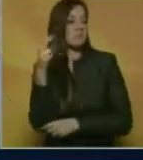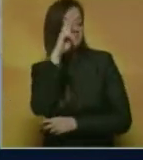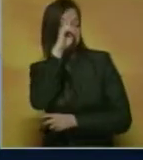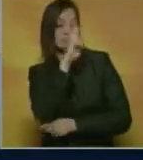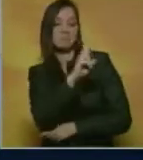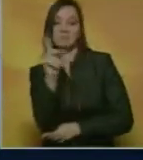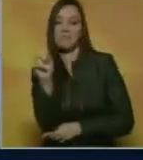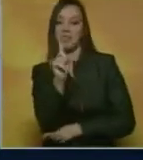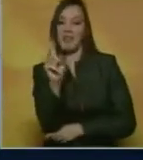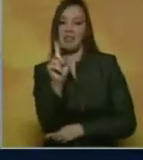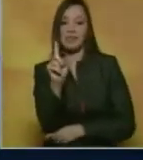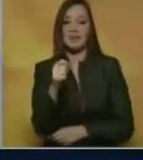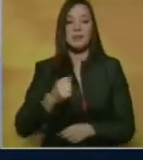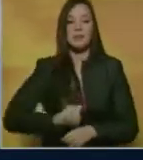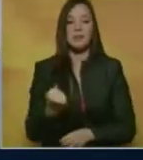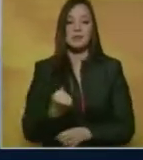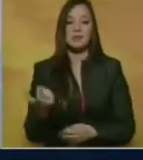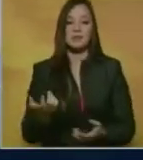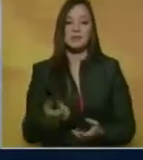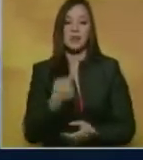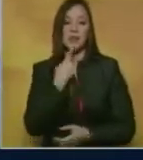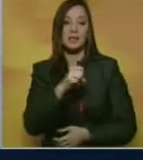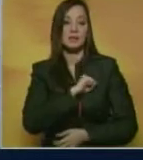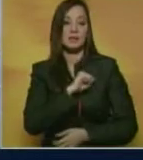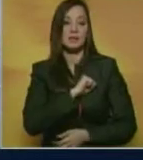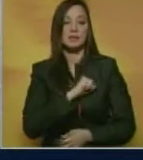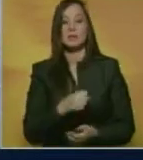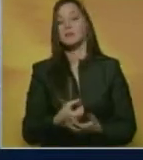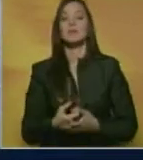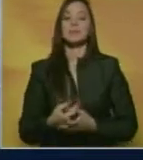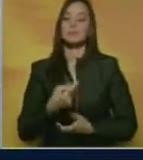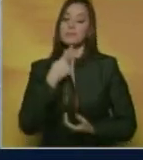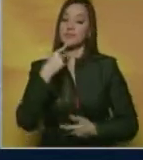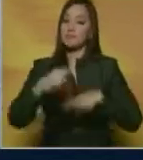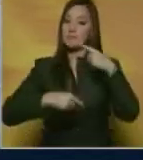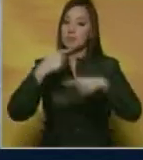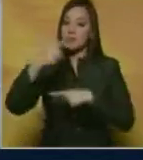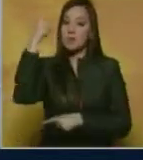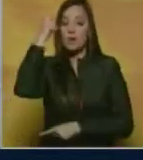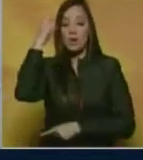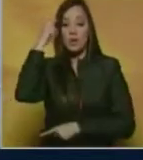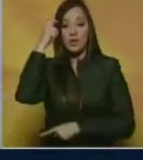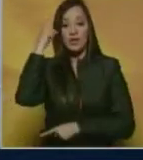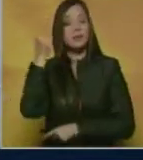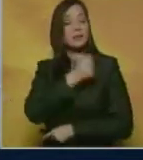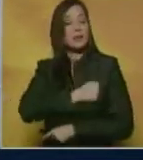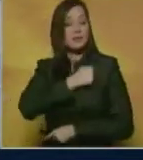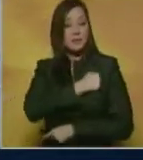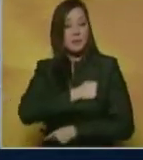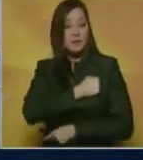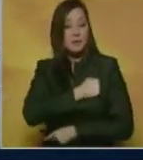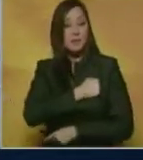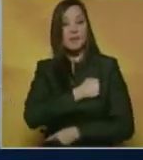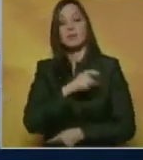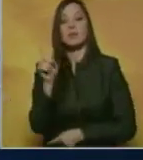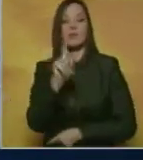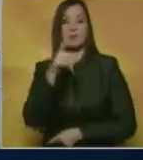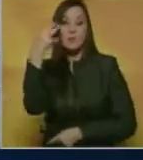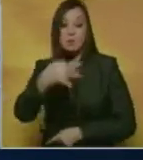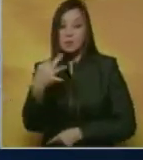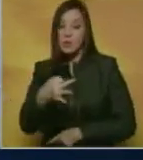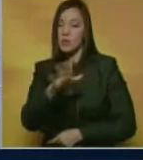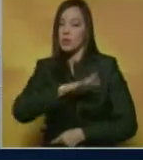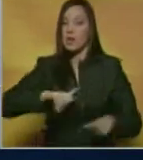vivir con miedo. Esto es el pan nuestro de cada día, O sea, lamentablemente, no estamos seguros en ningún